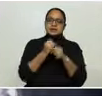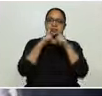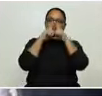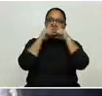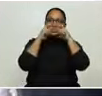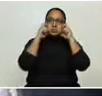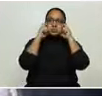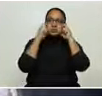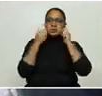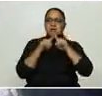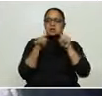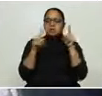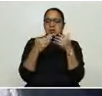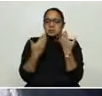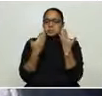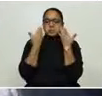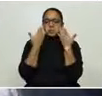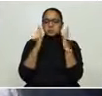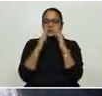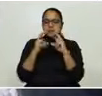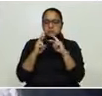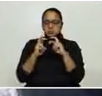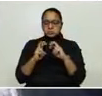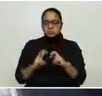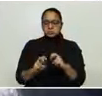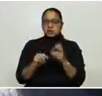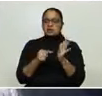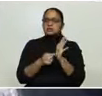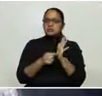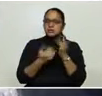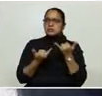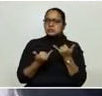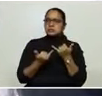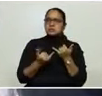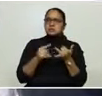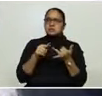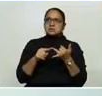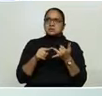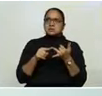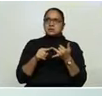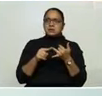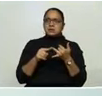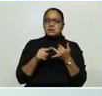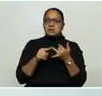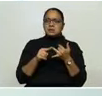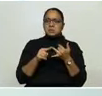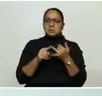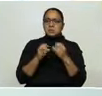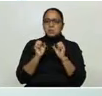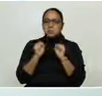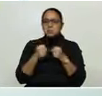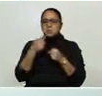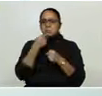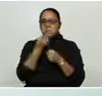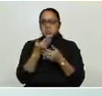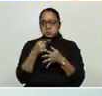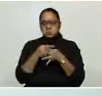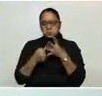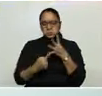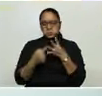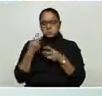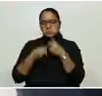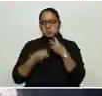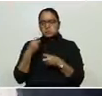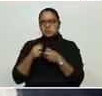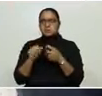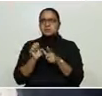y todo, pero también está en estudio porque puede ocasionarnos un problema. Entonces, es otro